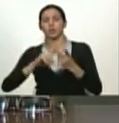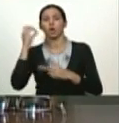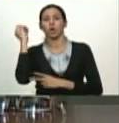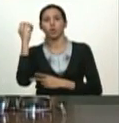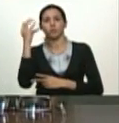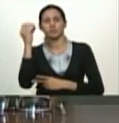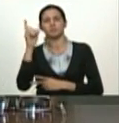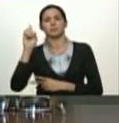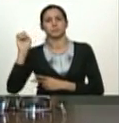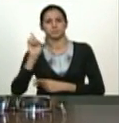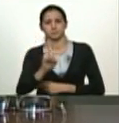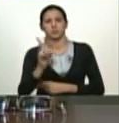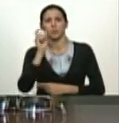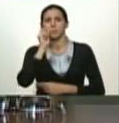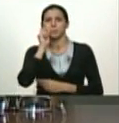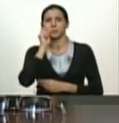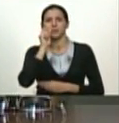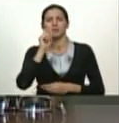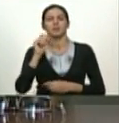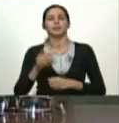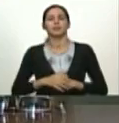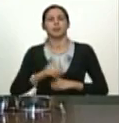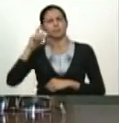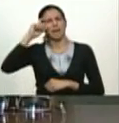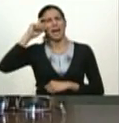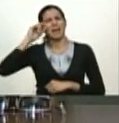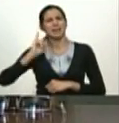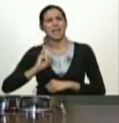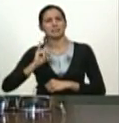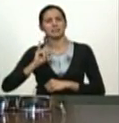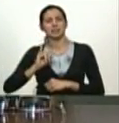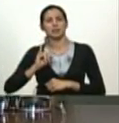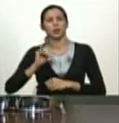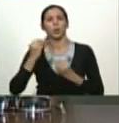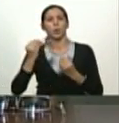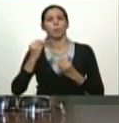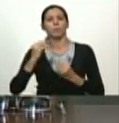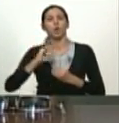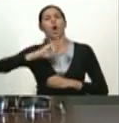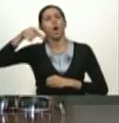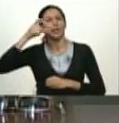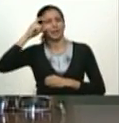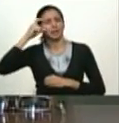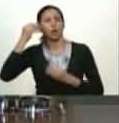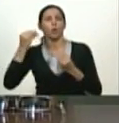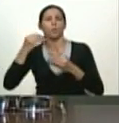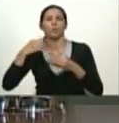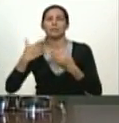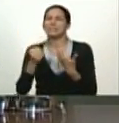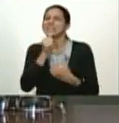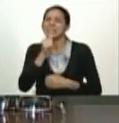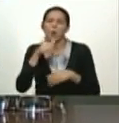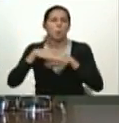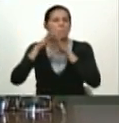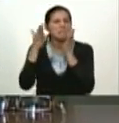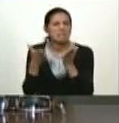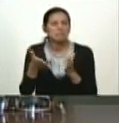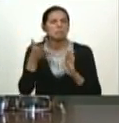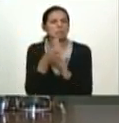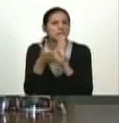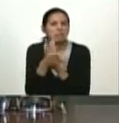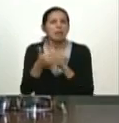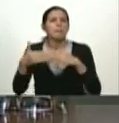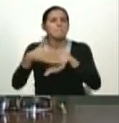del compañero Riaza sobre el funcionamiento de un ministro del ministerio que ustedes dos y